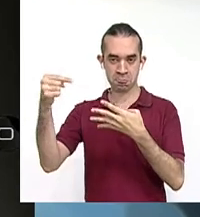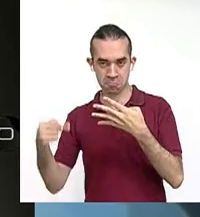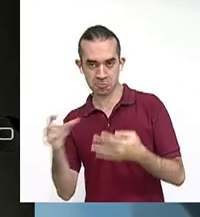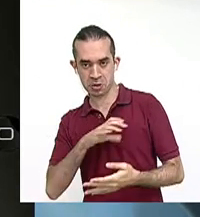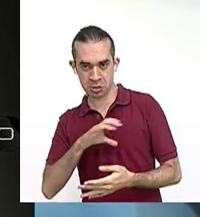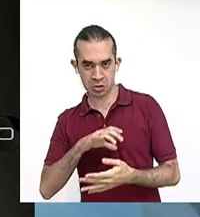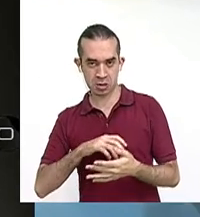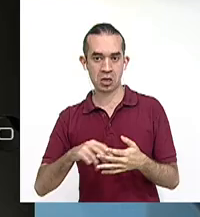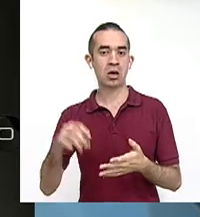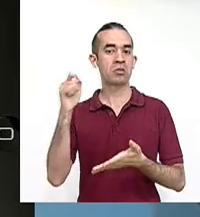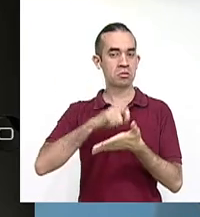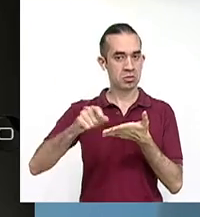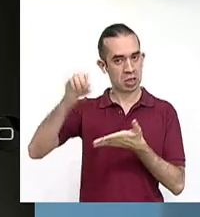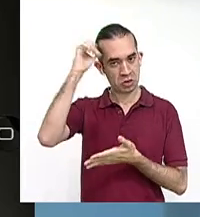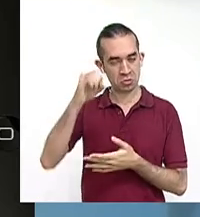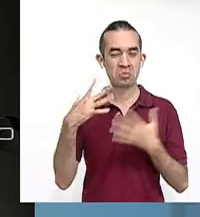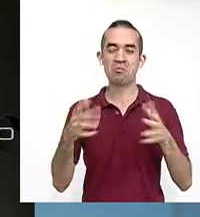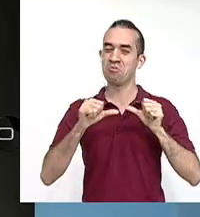Continuemos con la clase.